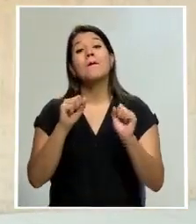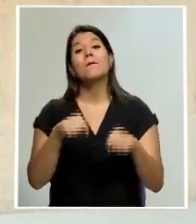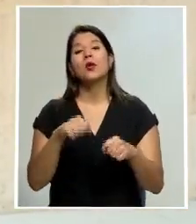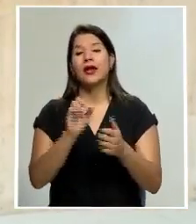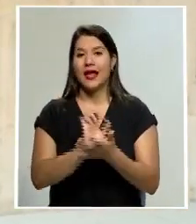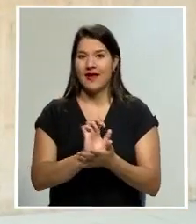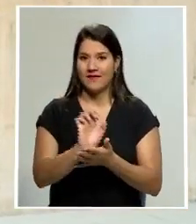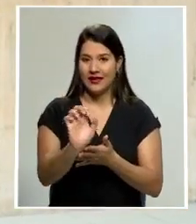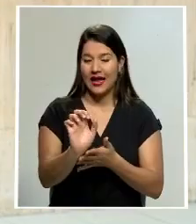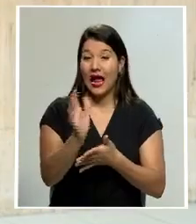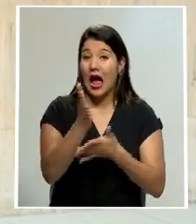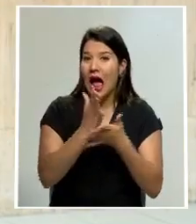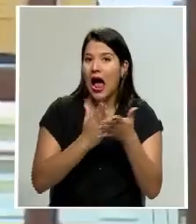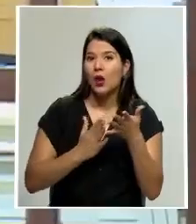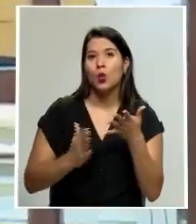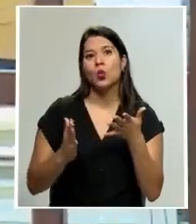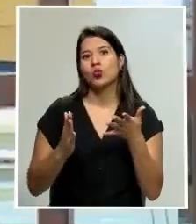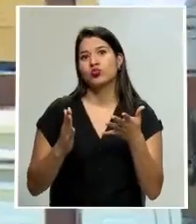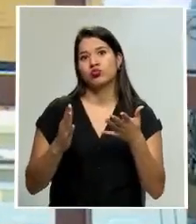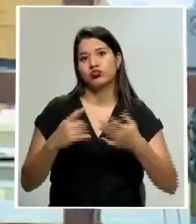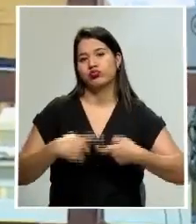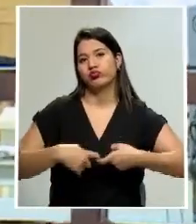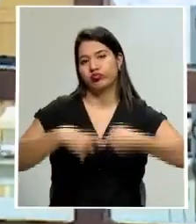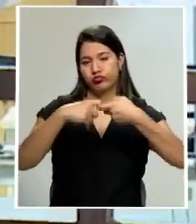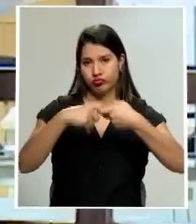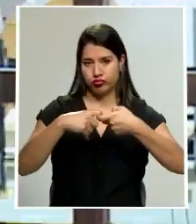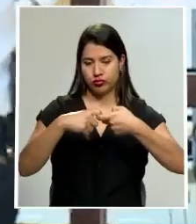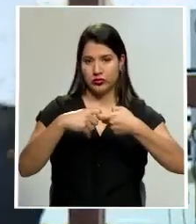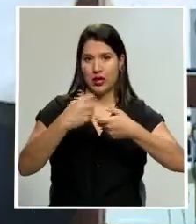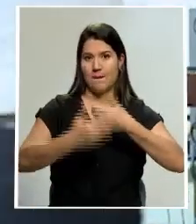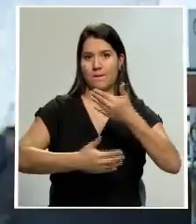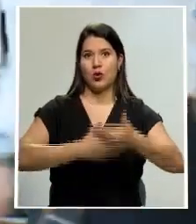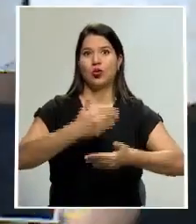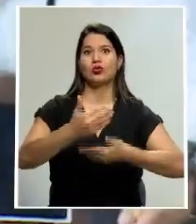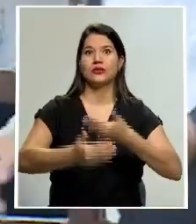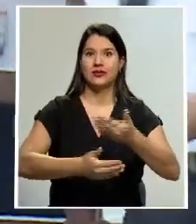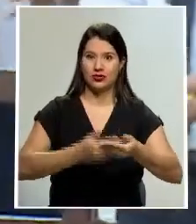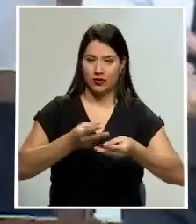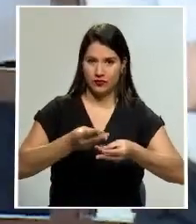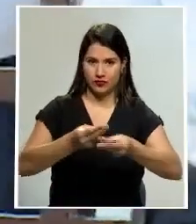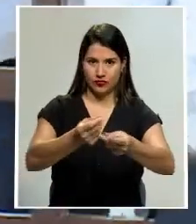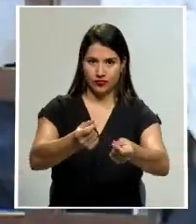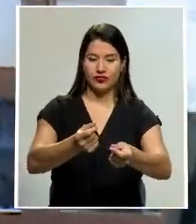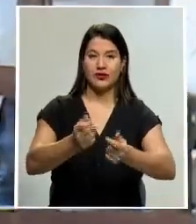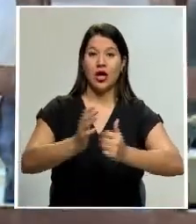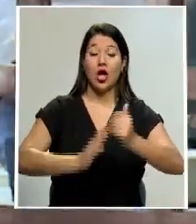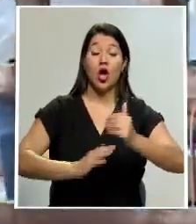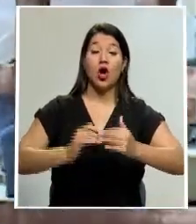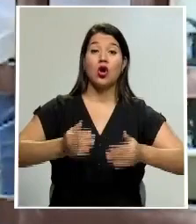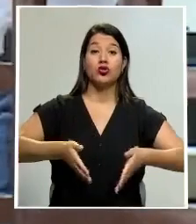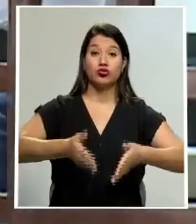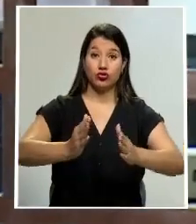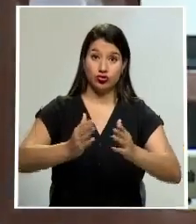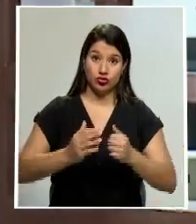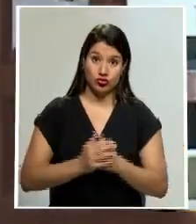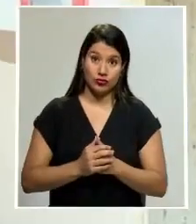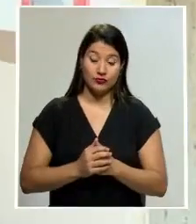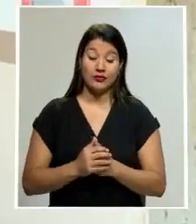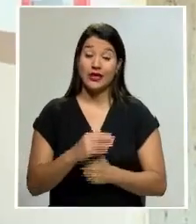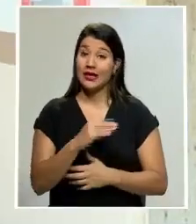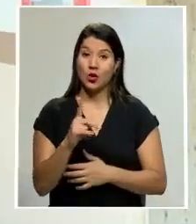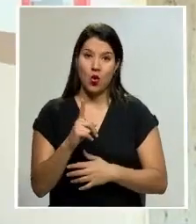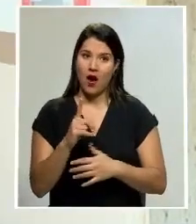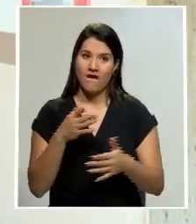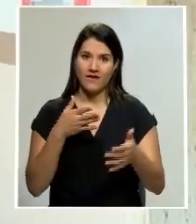evitar algún colapso en el sistema, ¿verdad?, en la influencia que estos empleos pueden tener en el país.